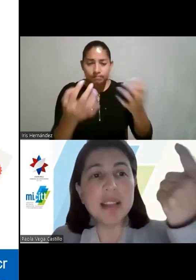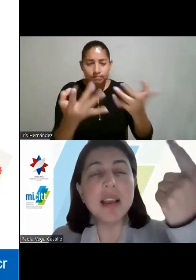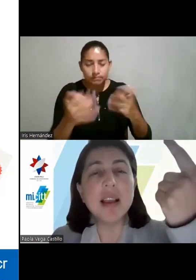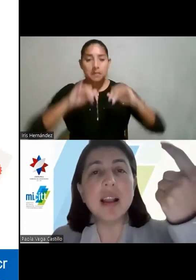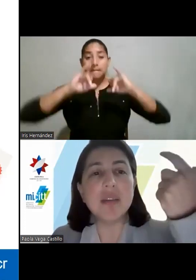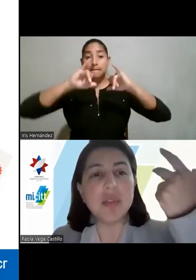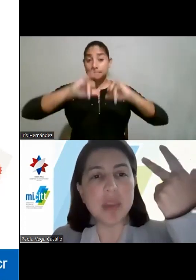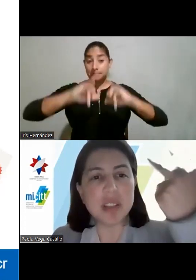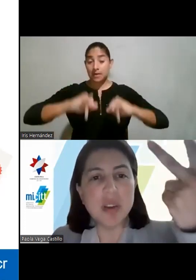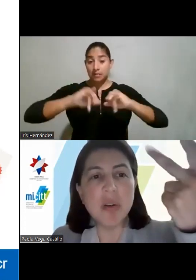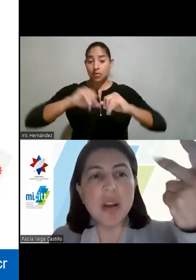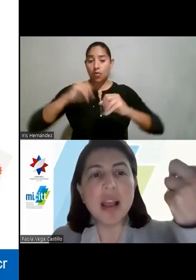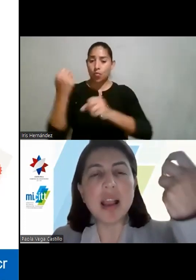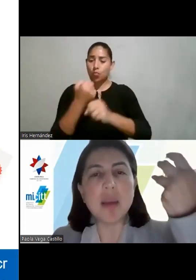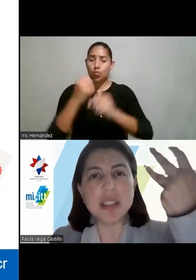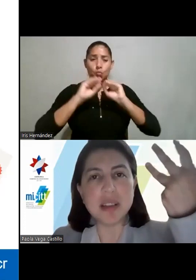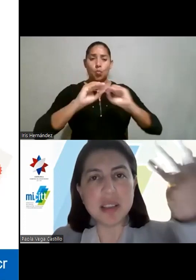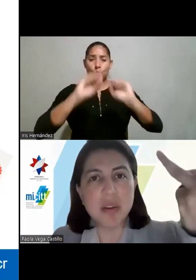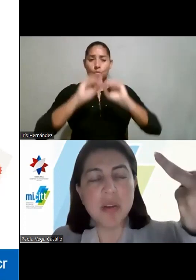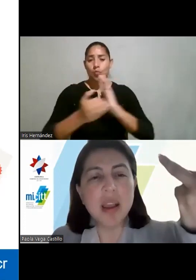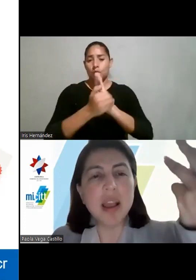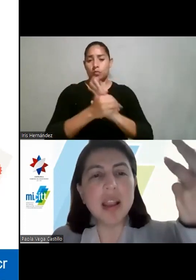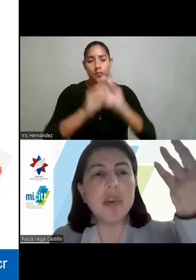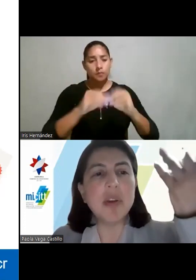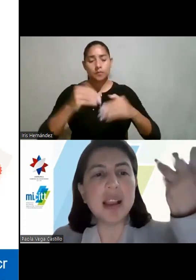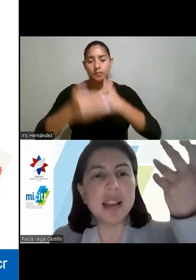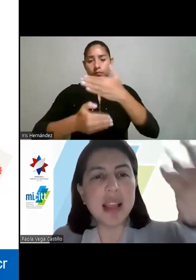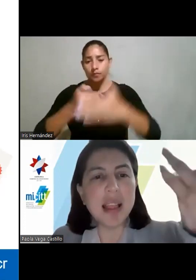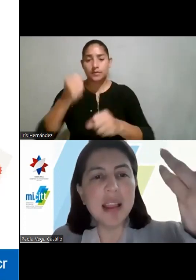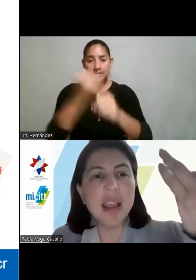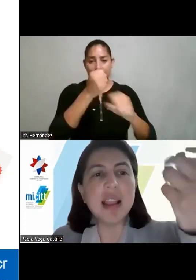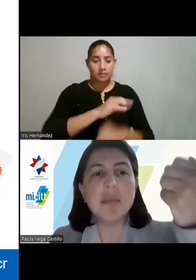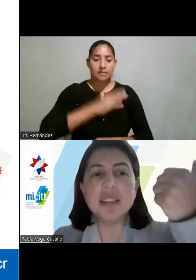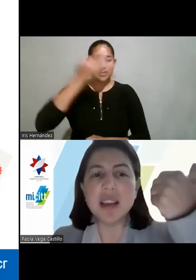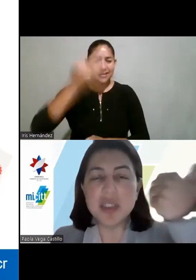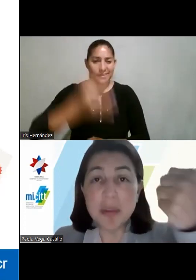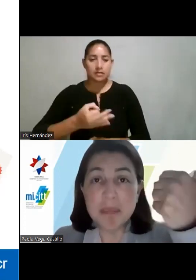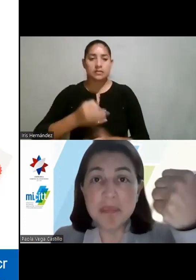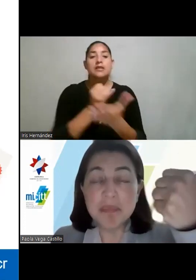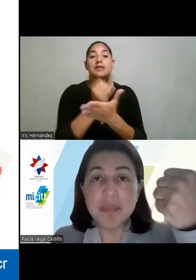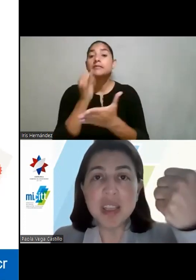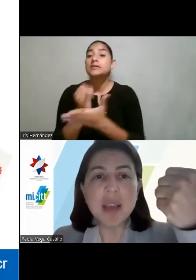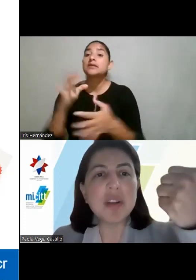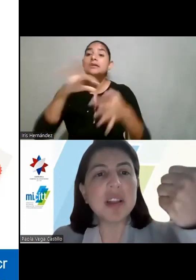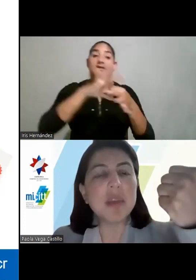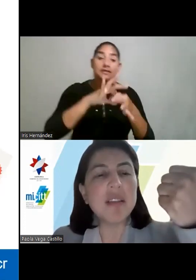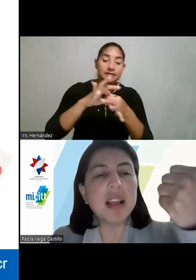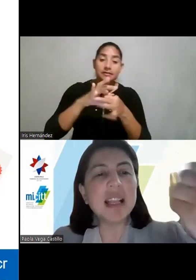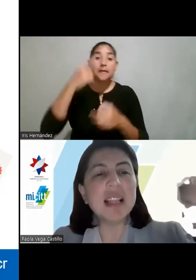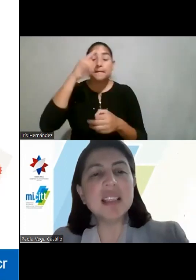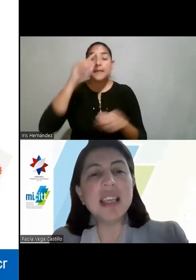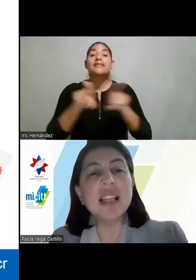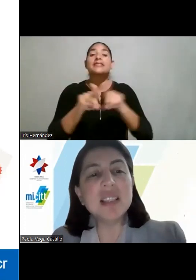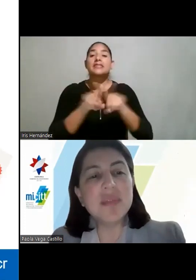permanencia, la formación, la capacitación, el empleo de calidad y la investigación, pero también